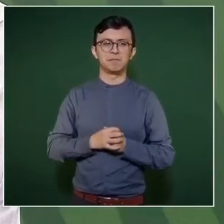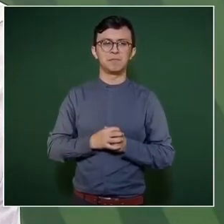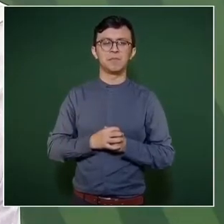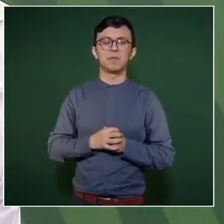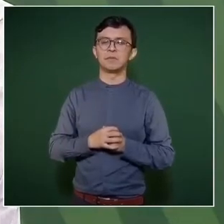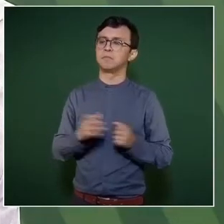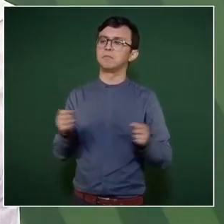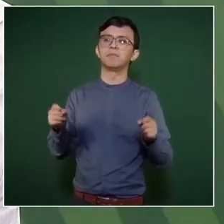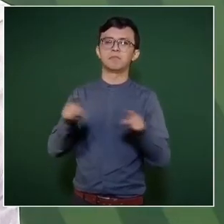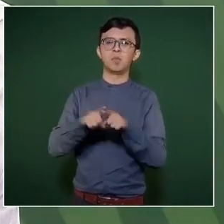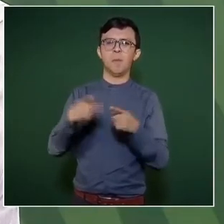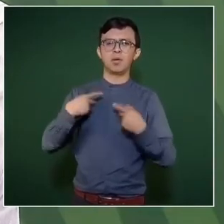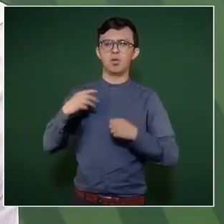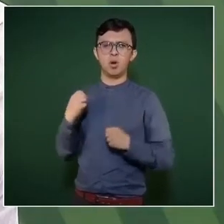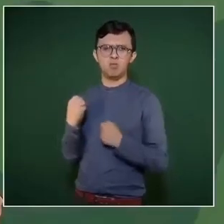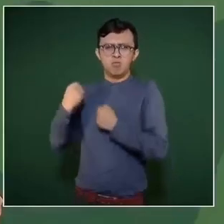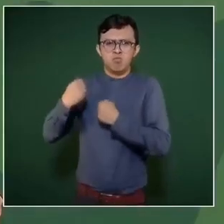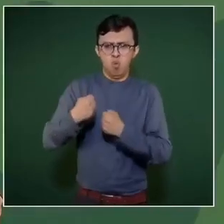se empoderaron